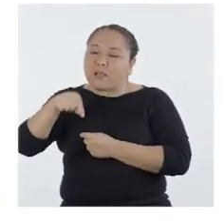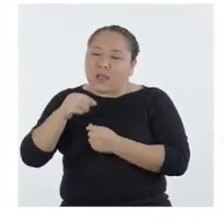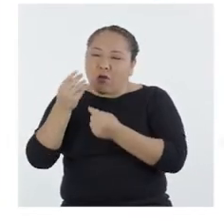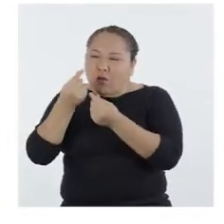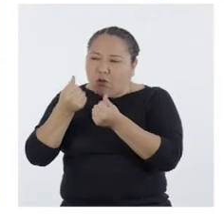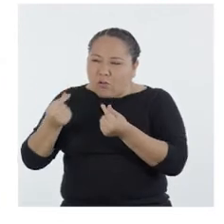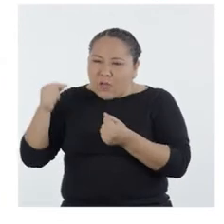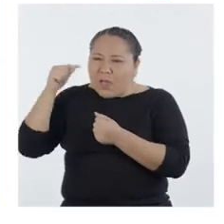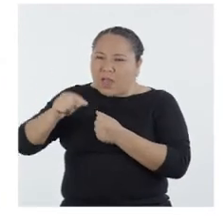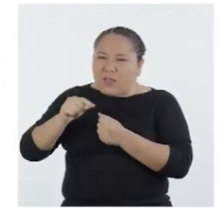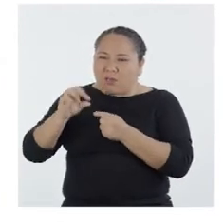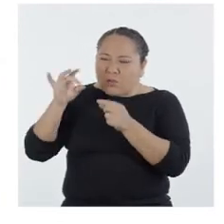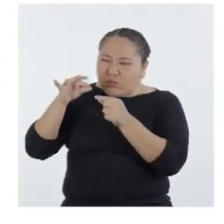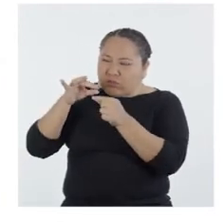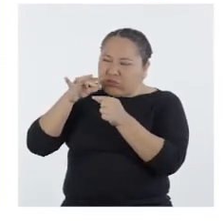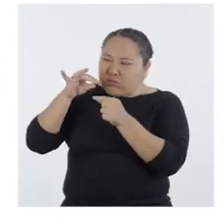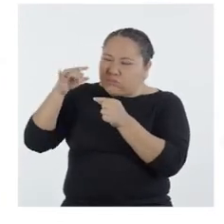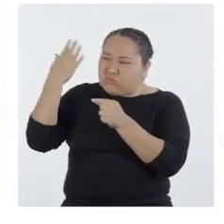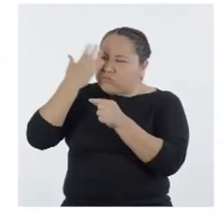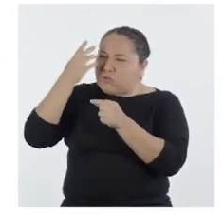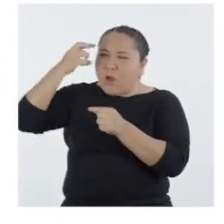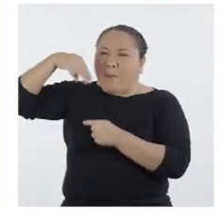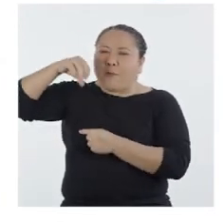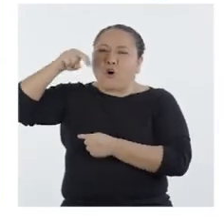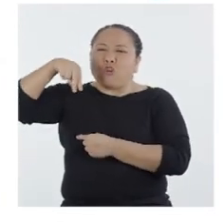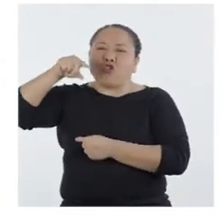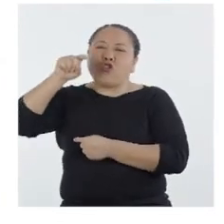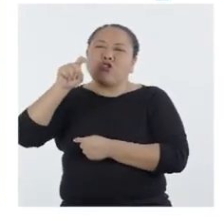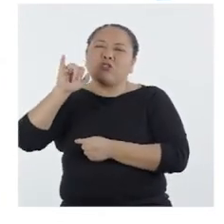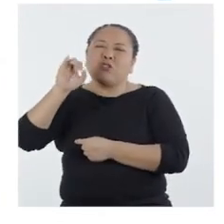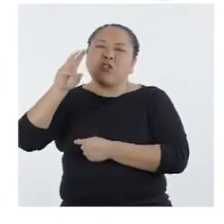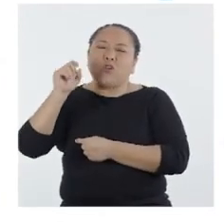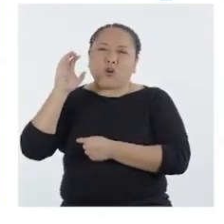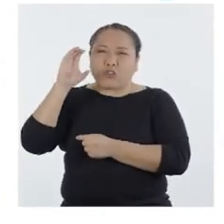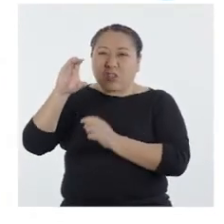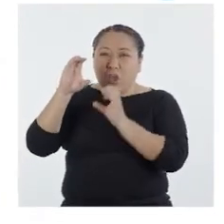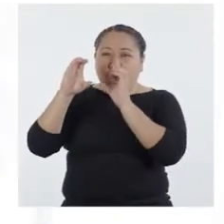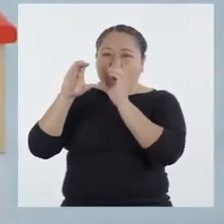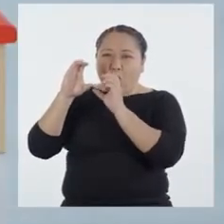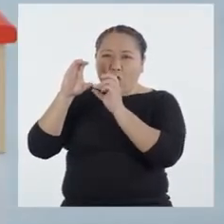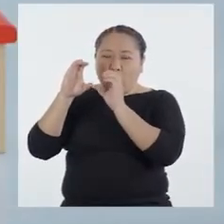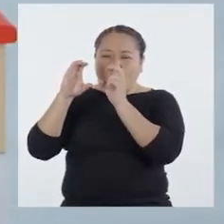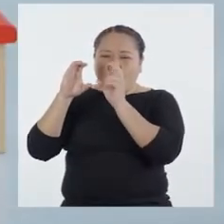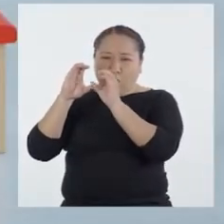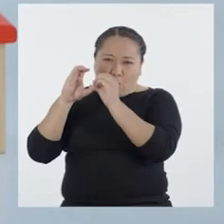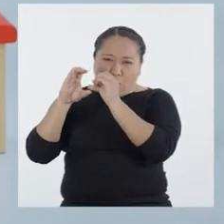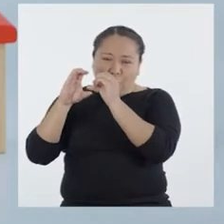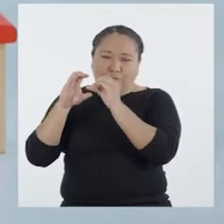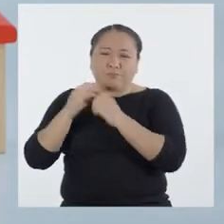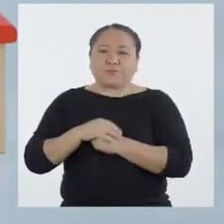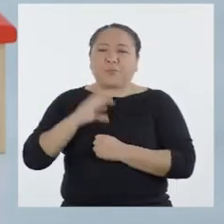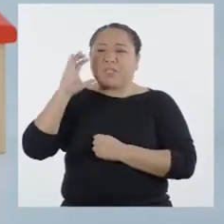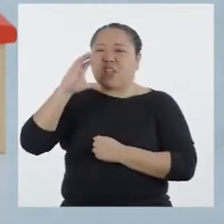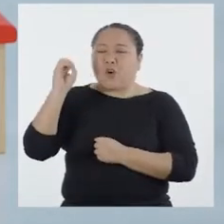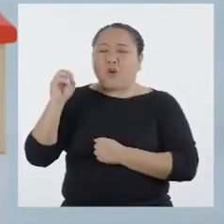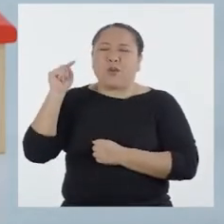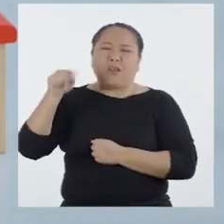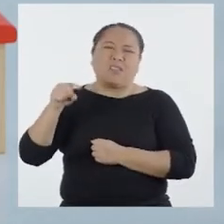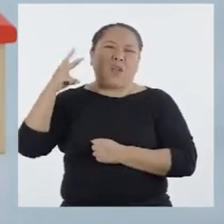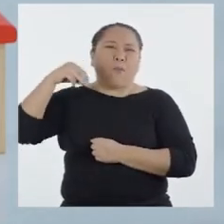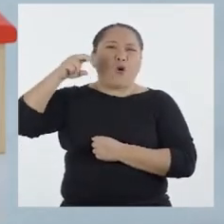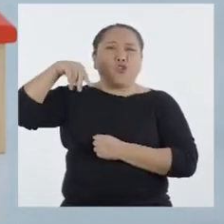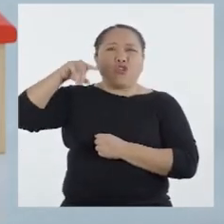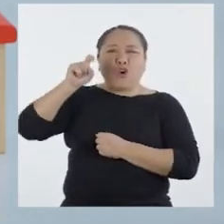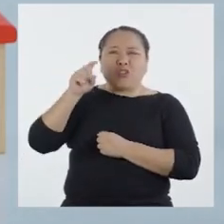y esto produce monóxido de carbono, CO. ¡Uy! El monóxido de carbono,